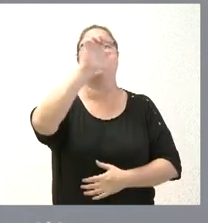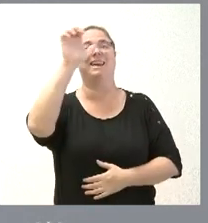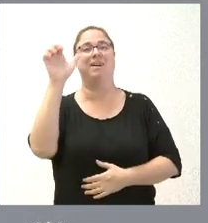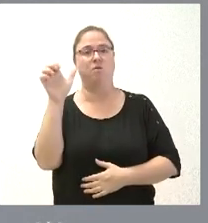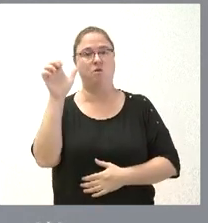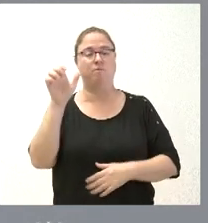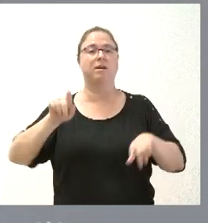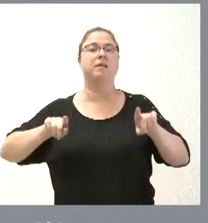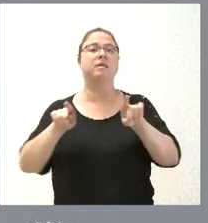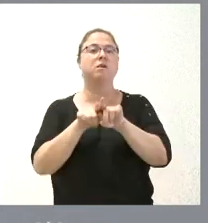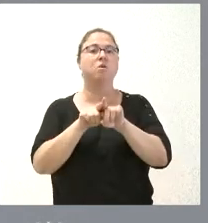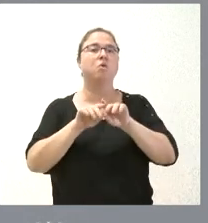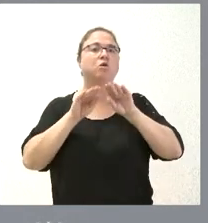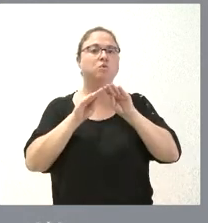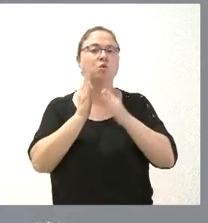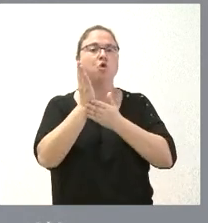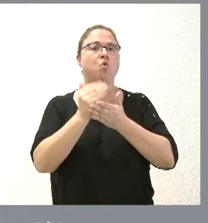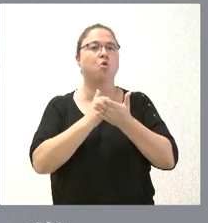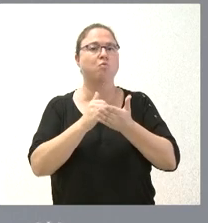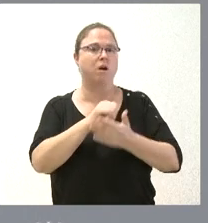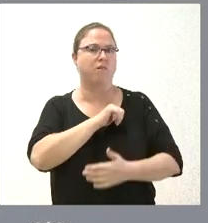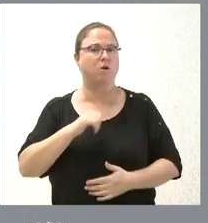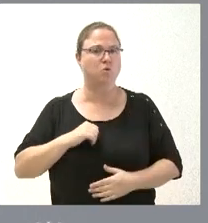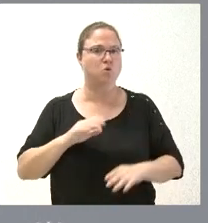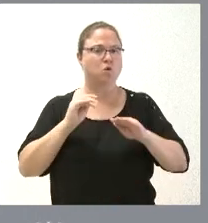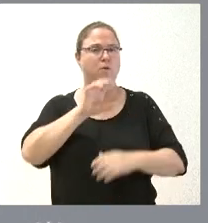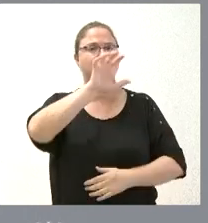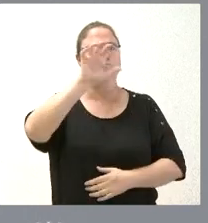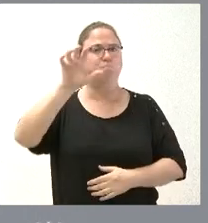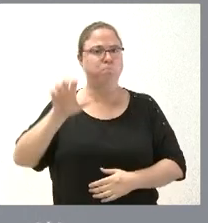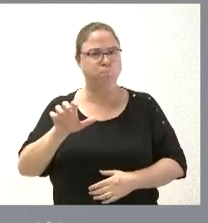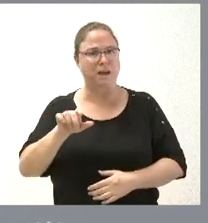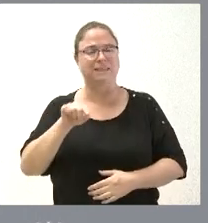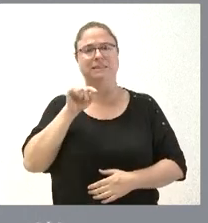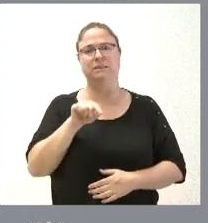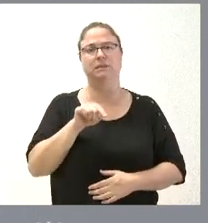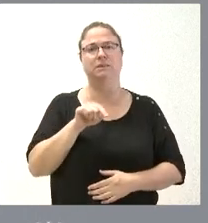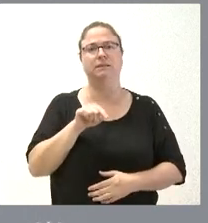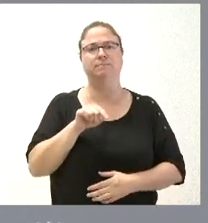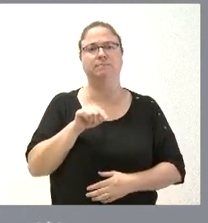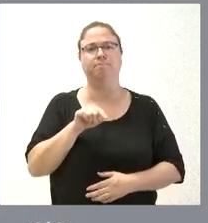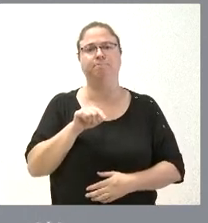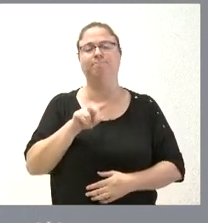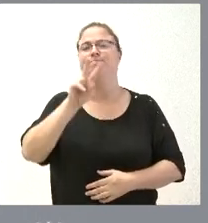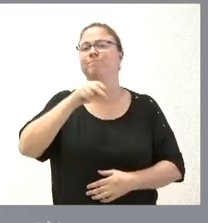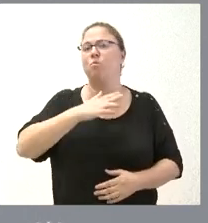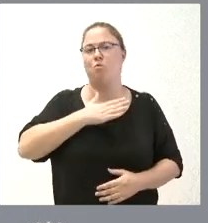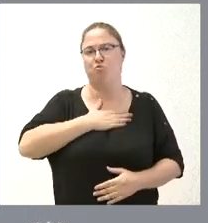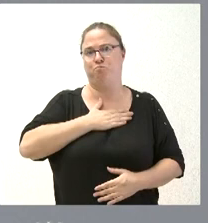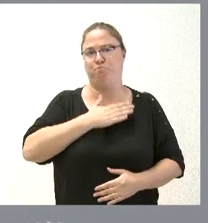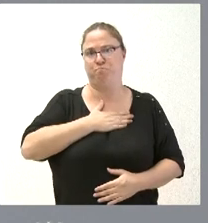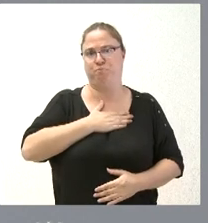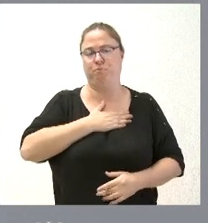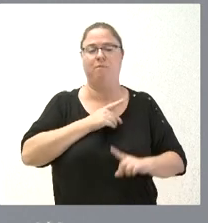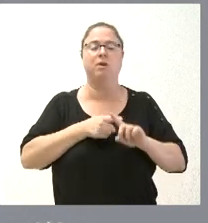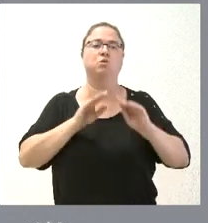la posición que defendíamos las comunidades autónomas y los países productores. Es esto inicialmente el nuestro que tenía una